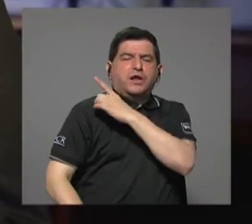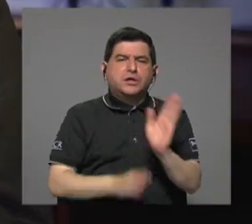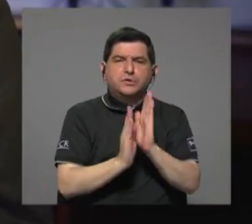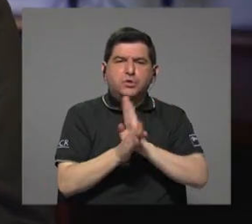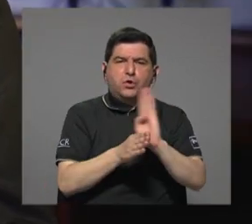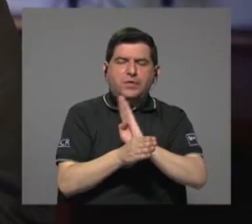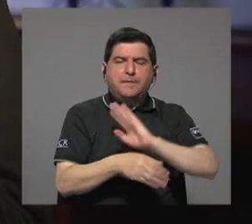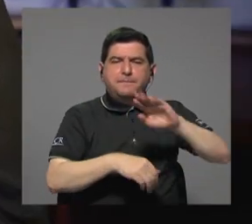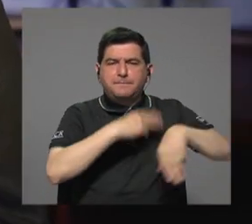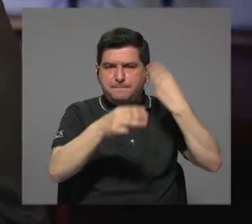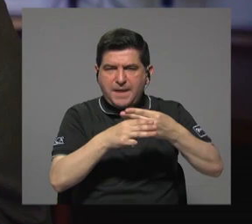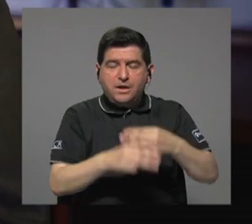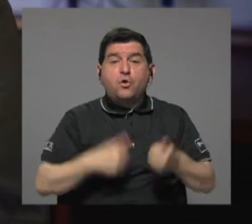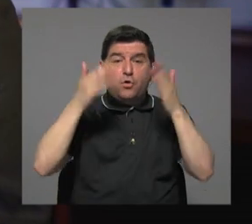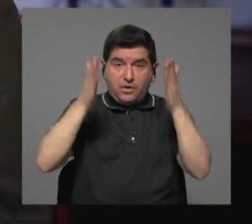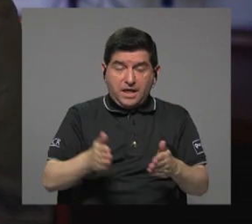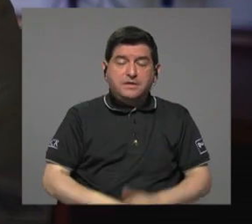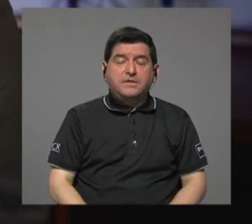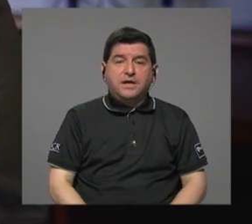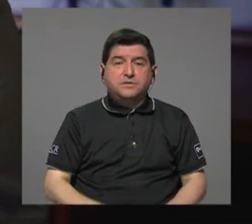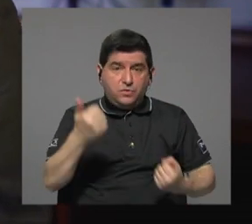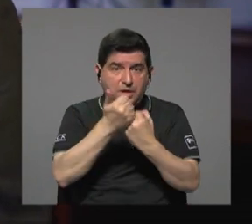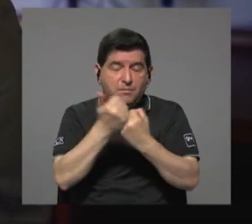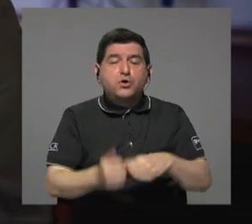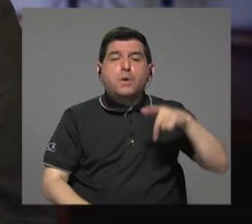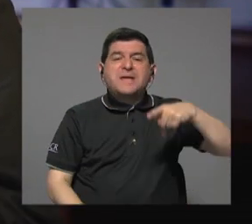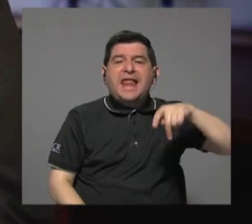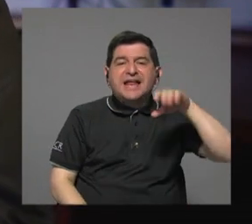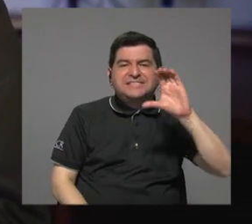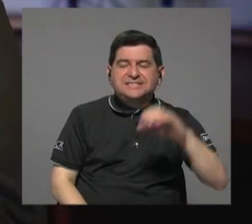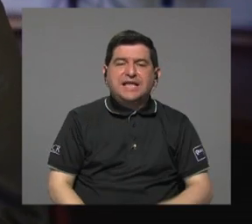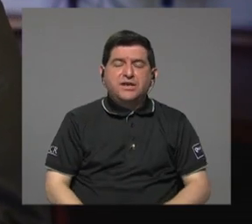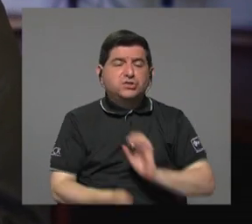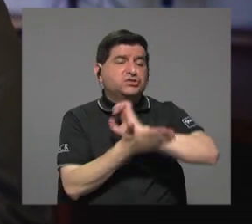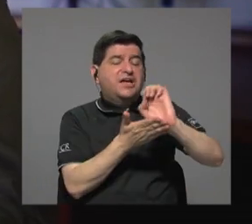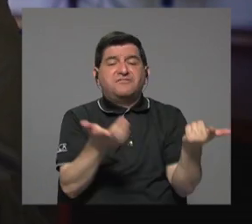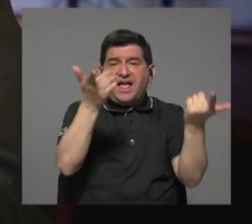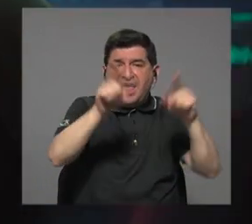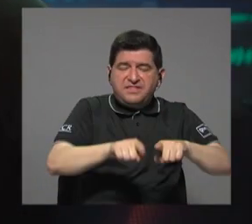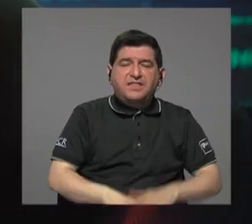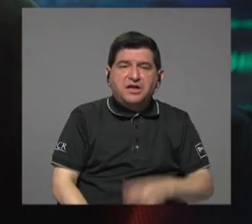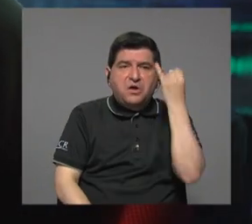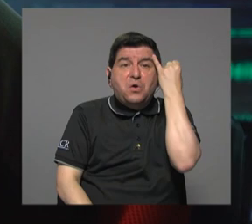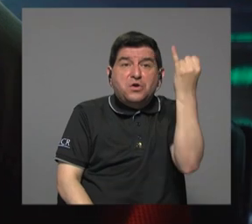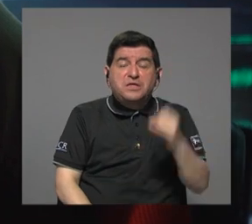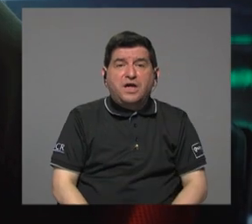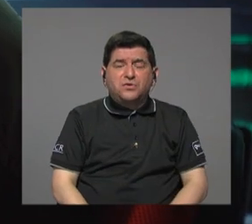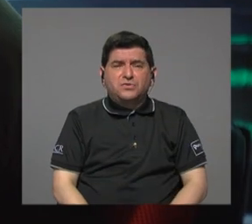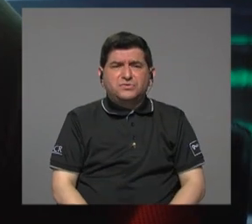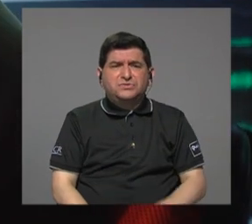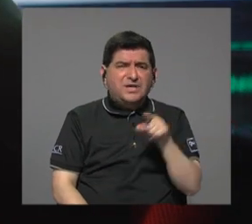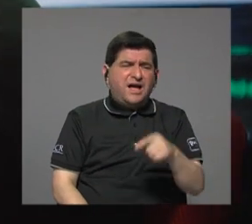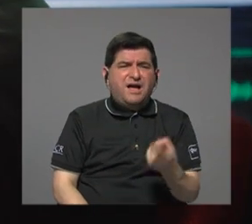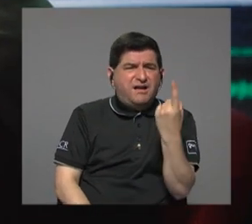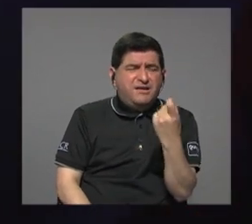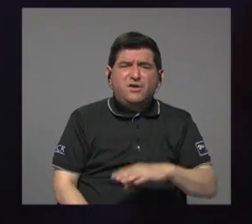Aún así, el aspirante y su aliada política, Pilar Cisneros, evaden los hechos con argumentos omisos y